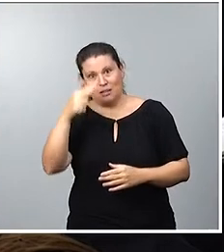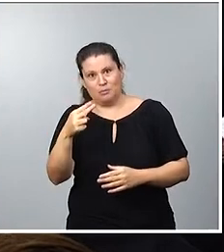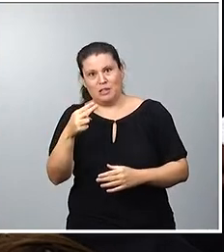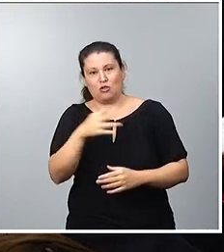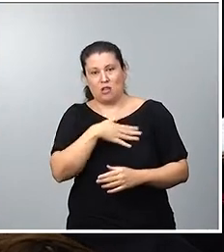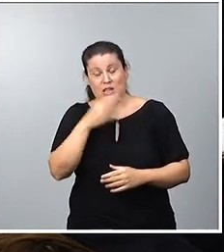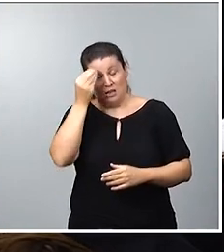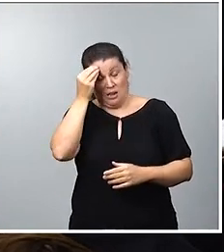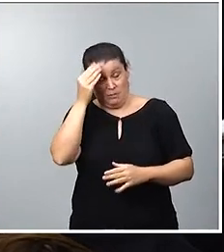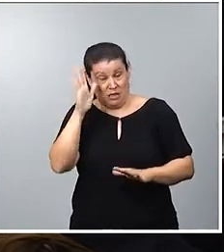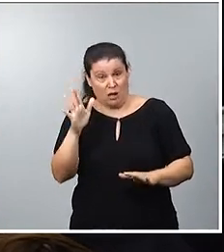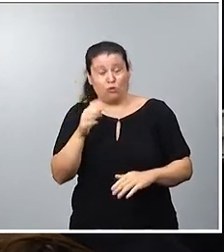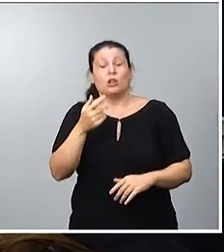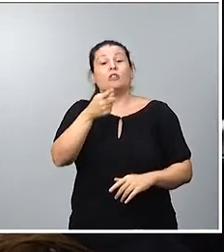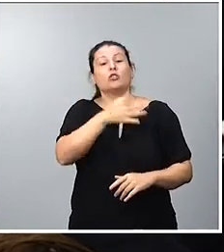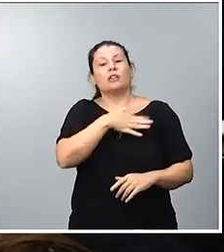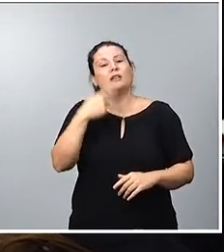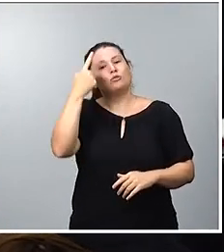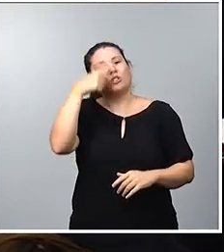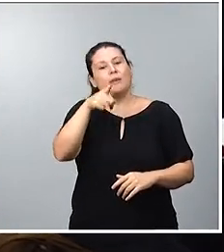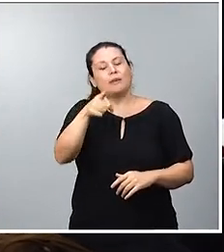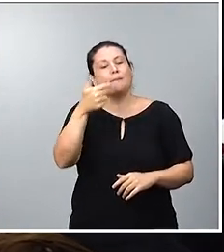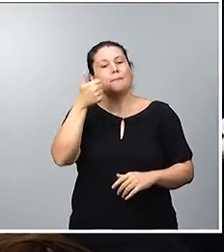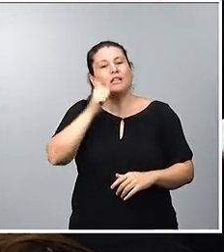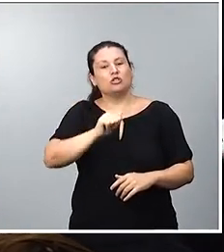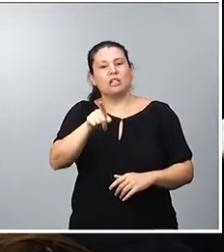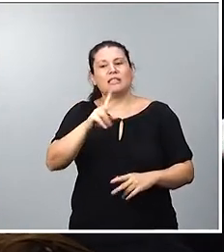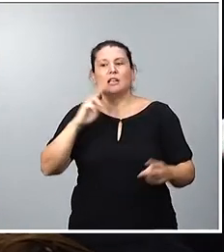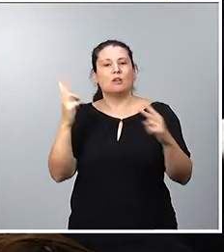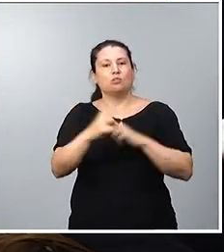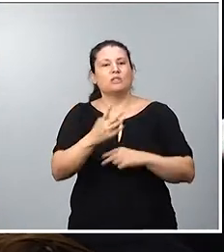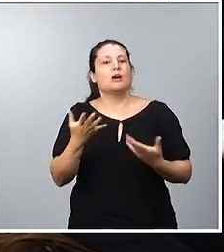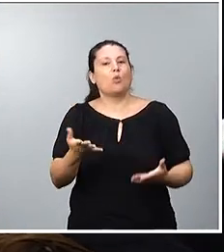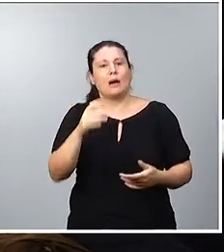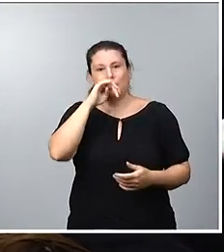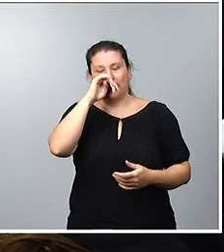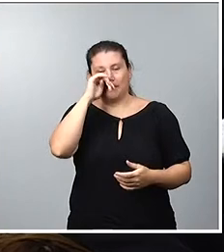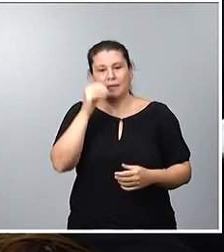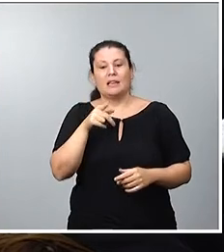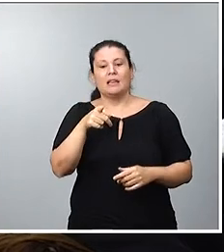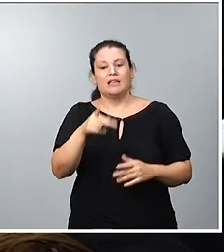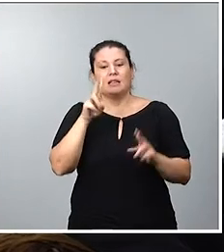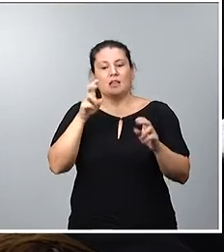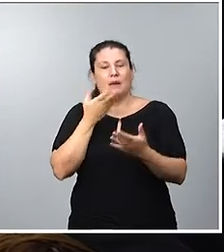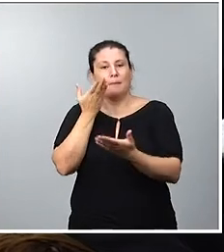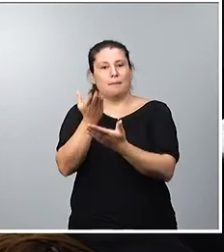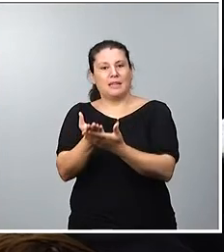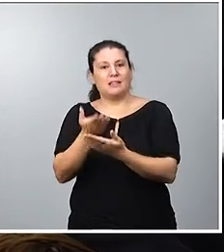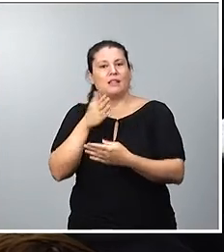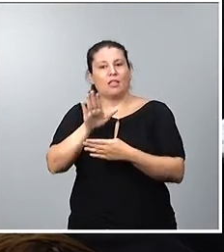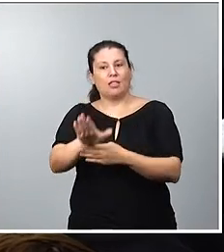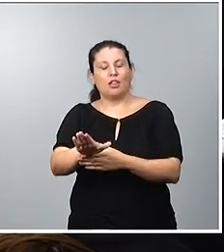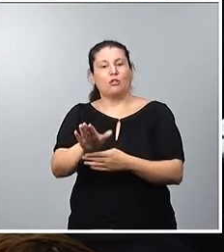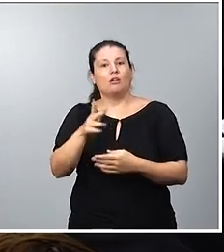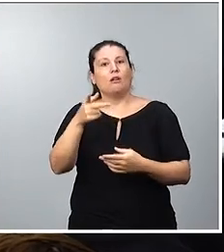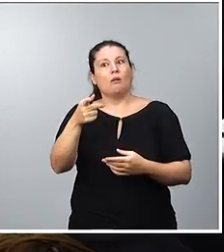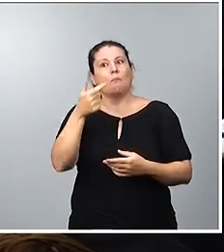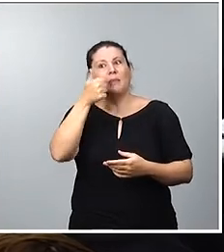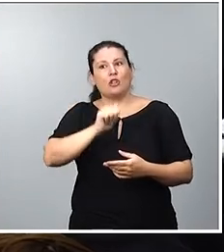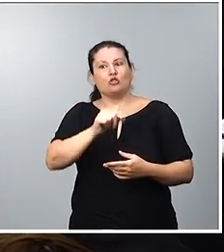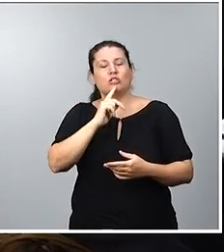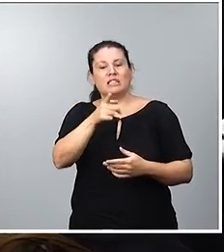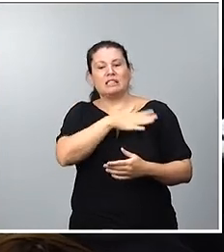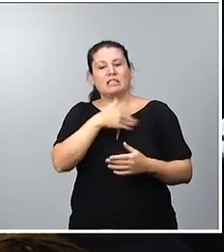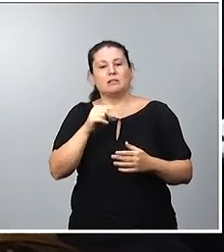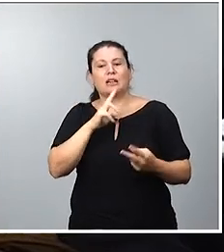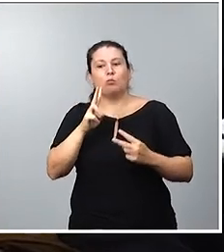qué cree que le va a contestar el presidente o qué le ha dicho el presidente. Qué le va a contestar ante esta petición y qué ideas lleva el presidente para responder a esto que públicamente nos